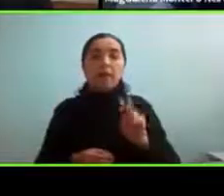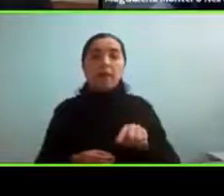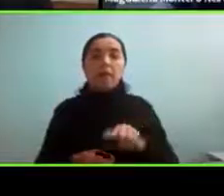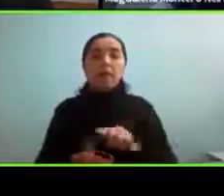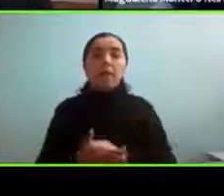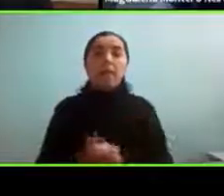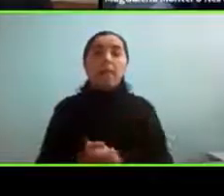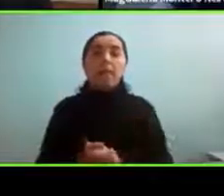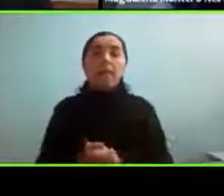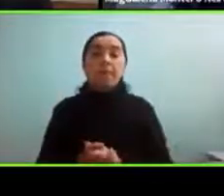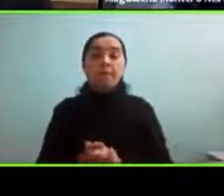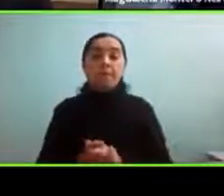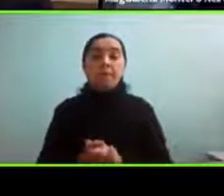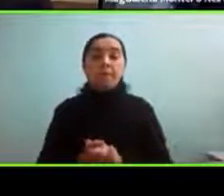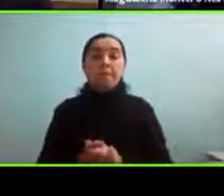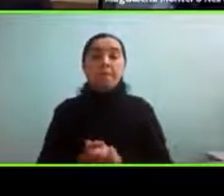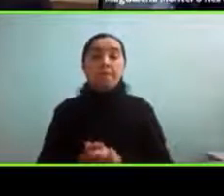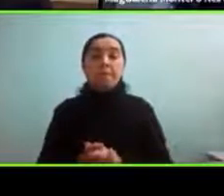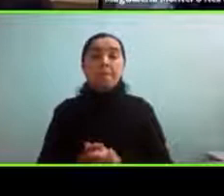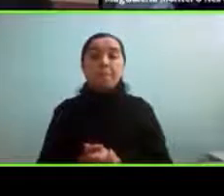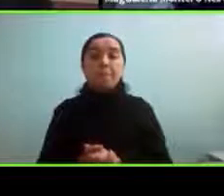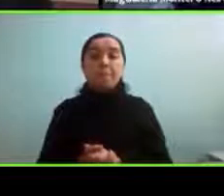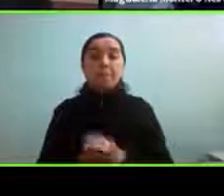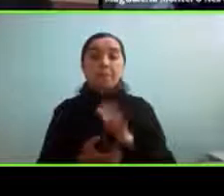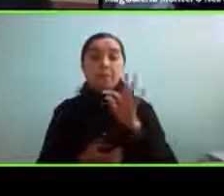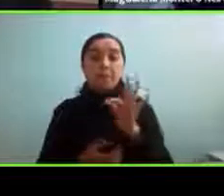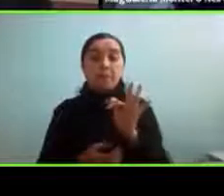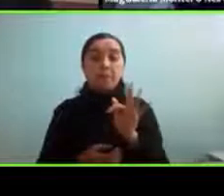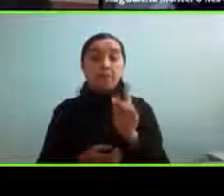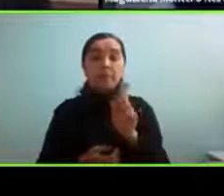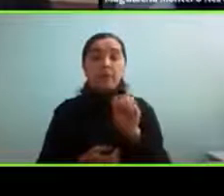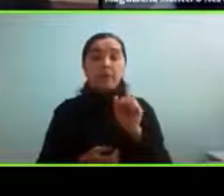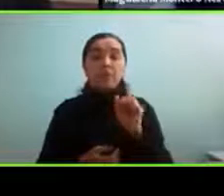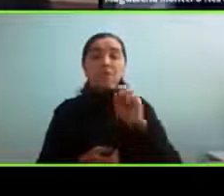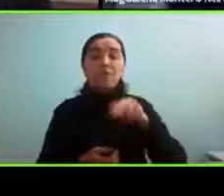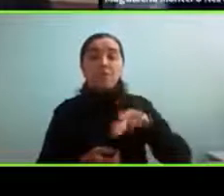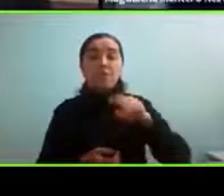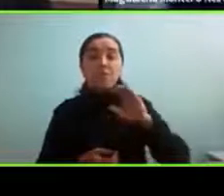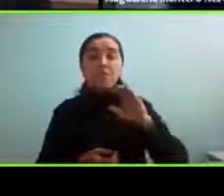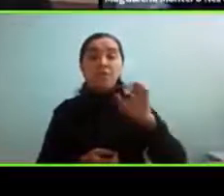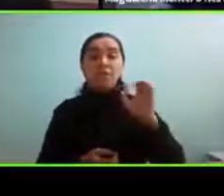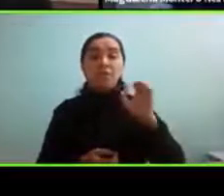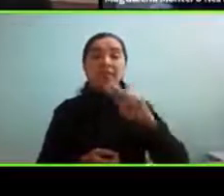ok a me gusta mucho la obra de Francesca Jappé yo sé que bueno el otro día Cintia decía lo mismo